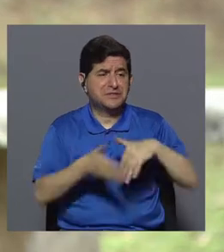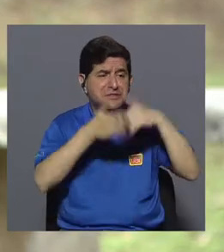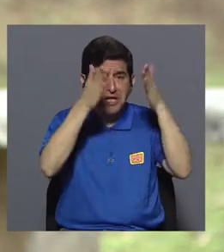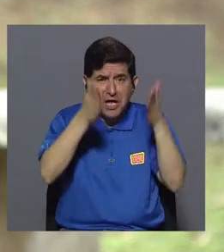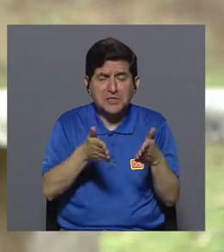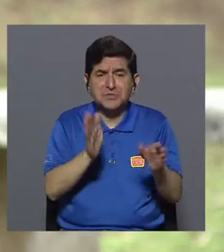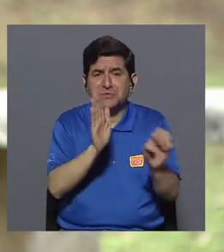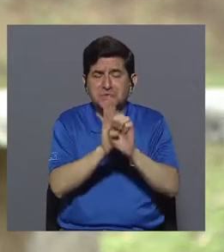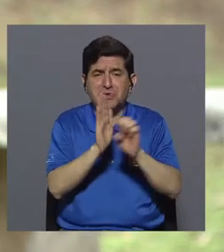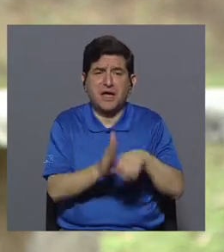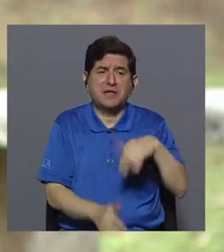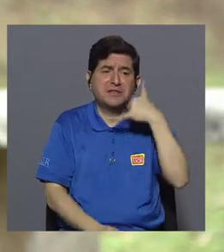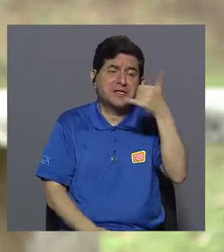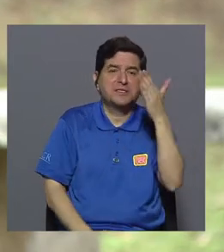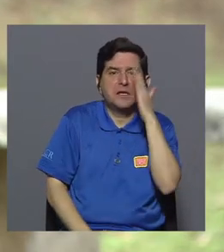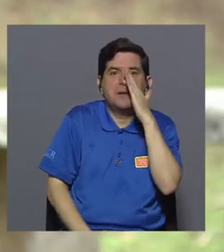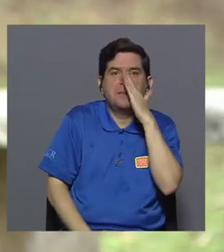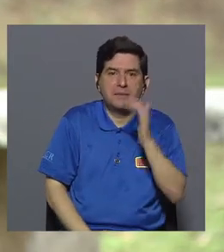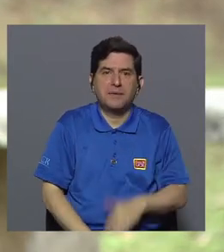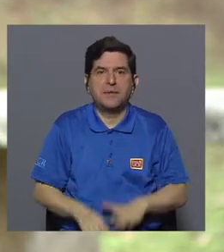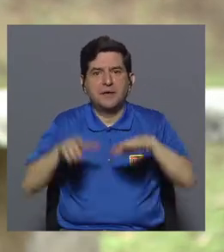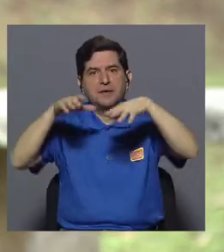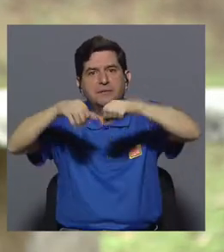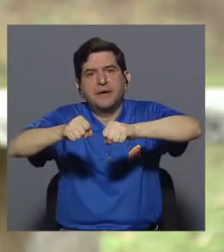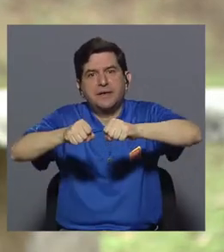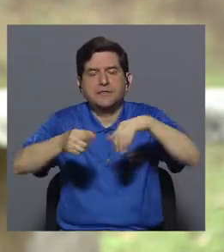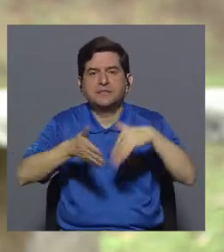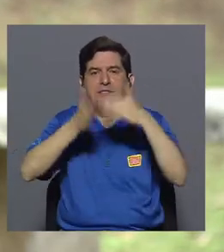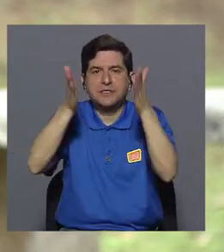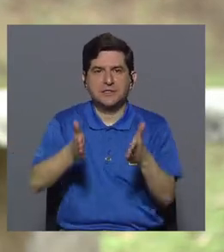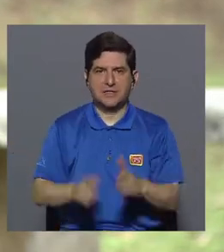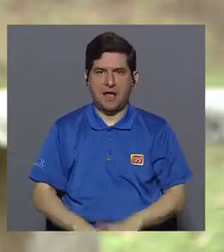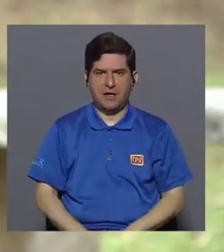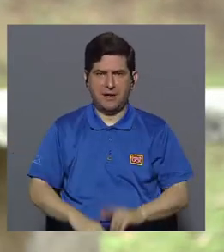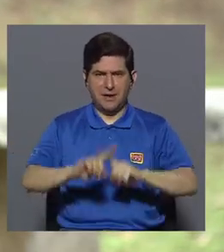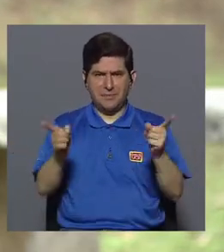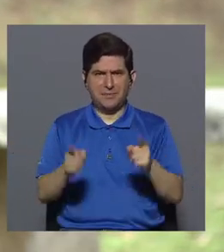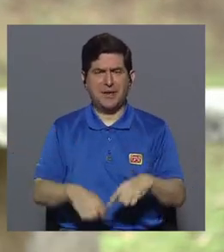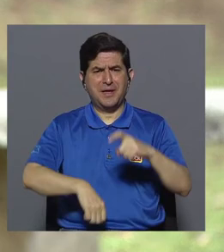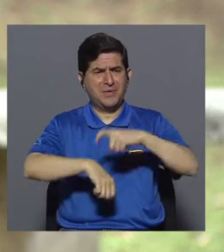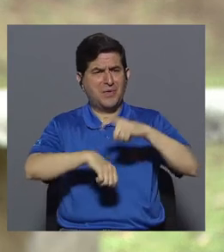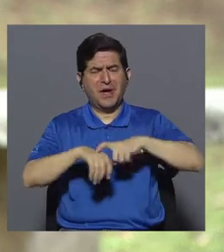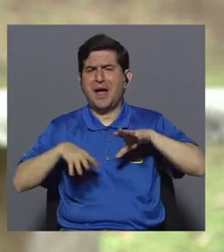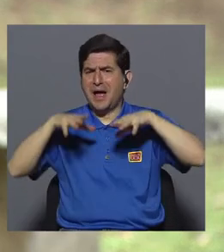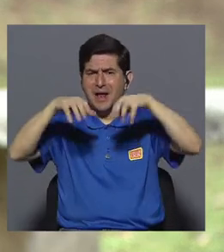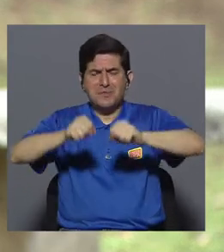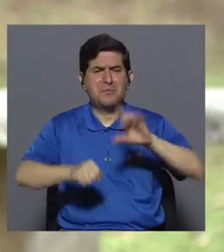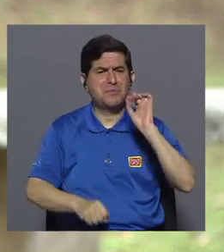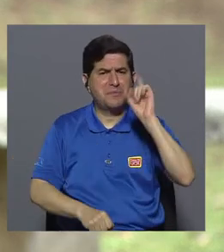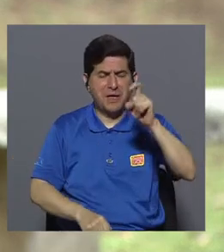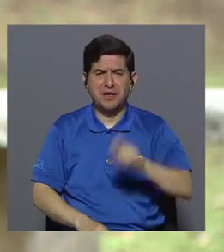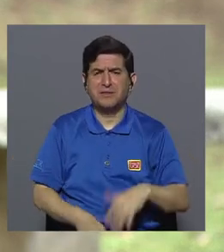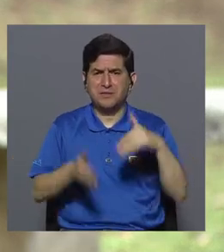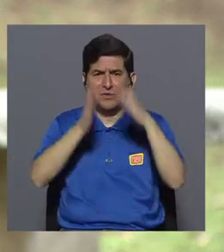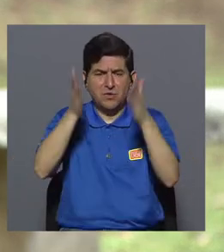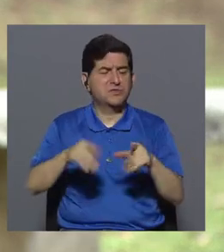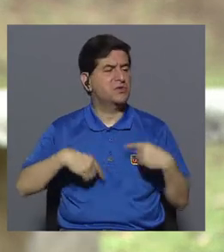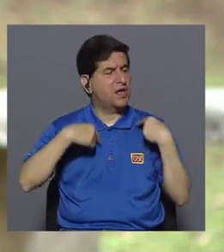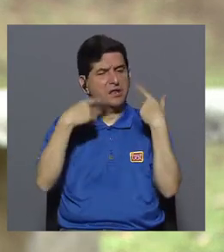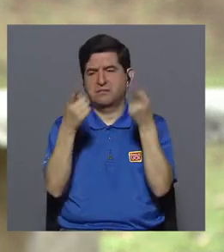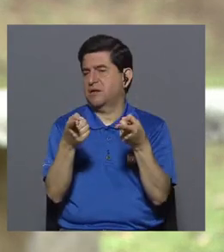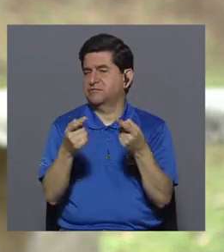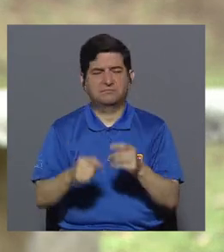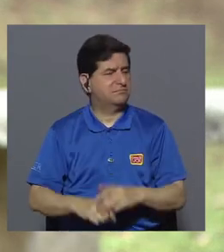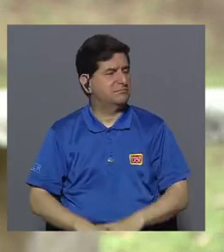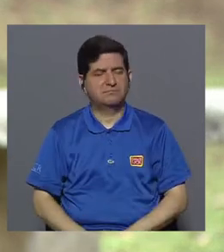estudiantes que, por ejemplo, llaman las mamás a sacarle cita al estudiante, pero realmente cuando llega la hora de la cita diagnóstica, el estudiante